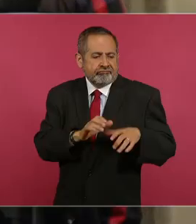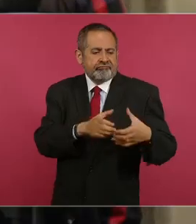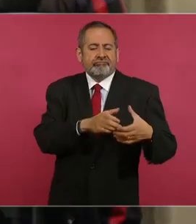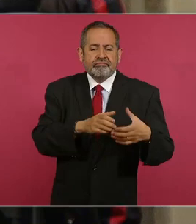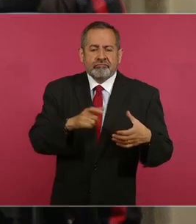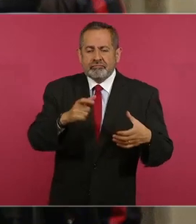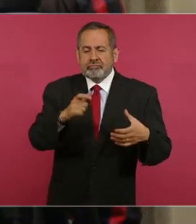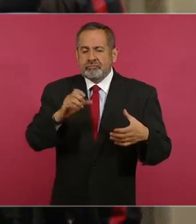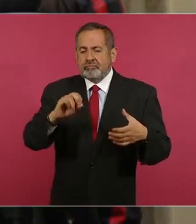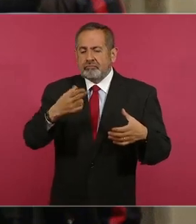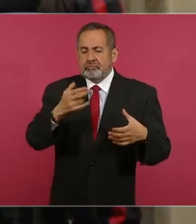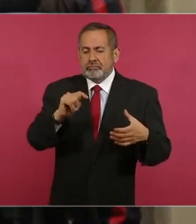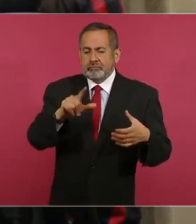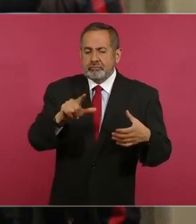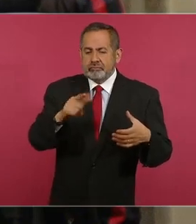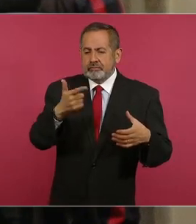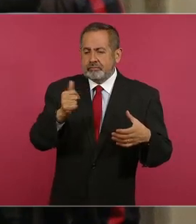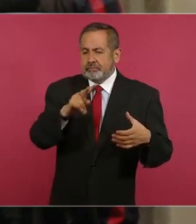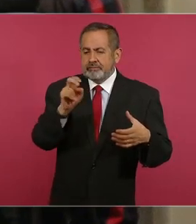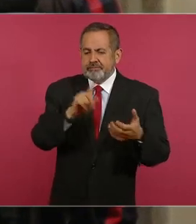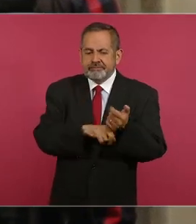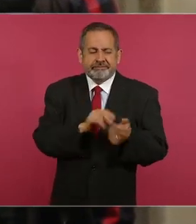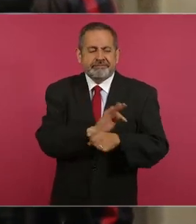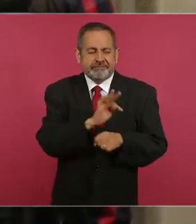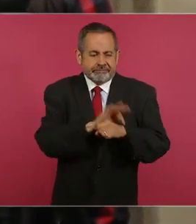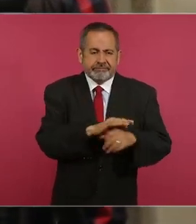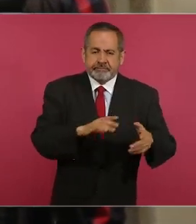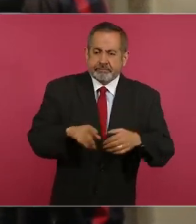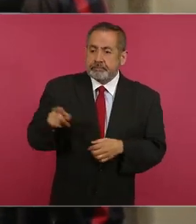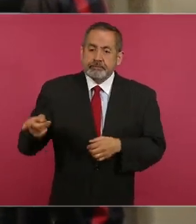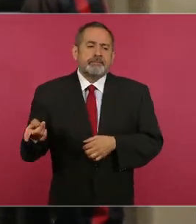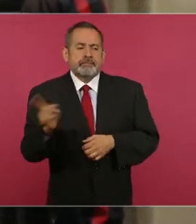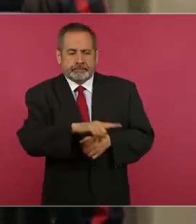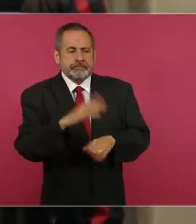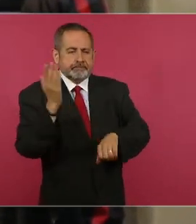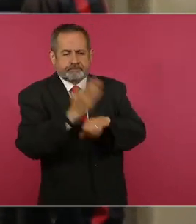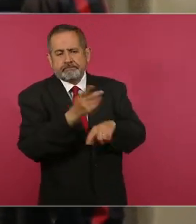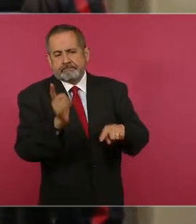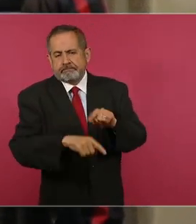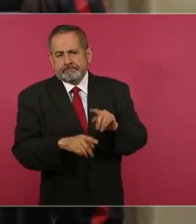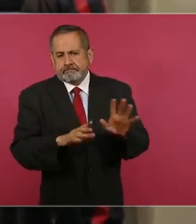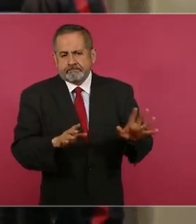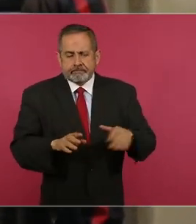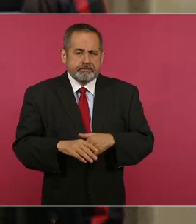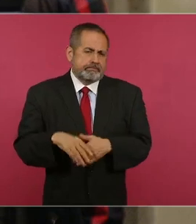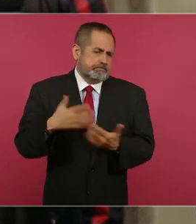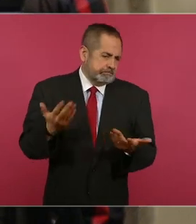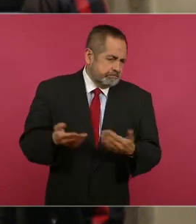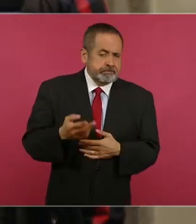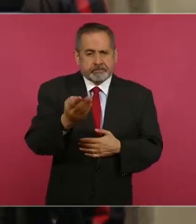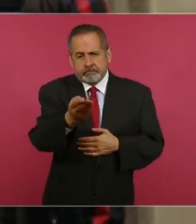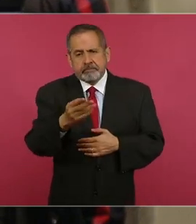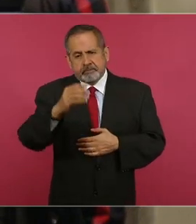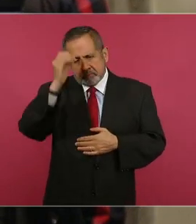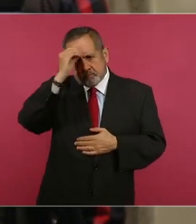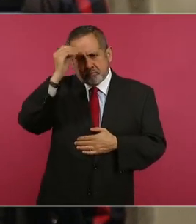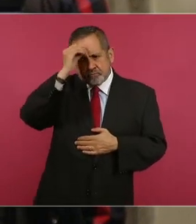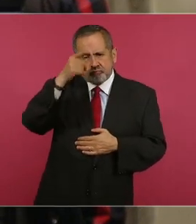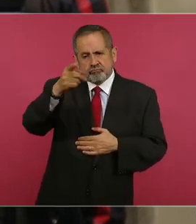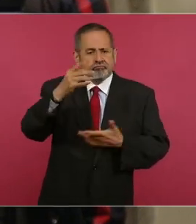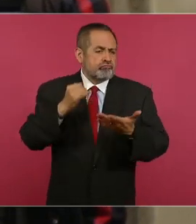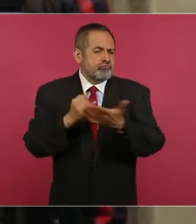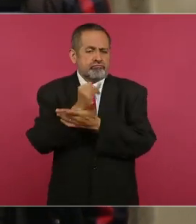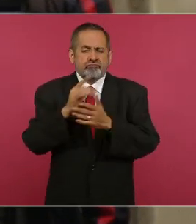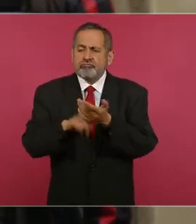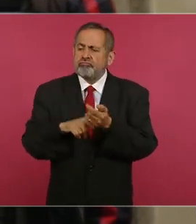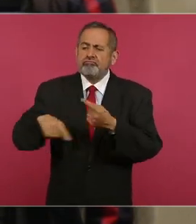opositora. En ese sentido, presidente, preguntarle, además de su opinión acerca de esta decisión del